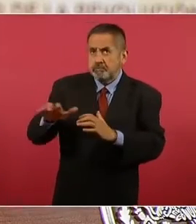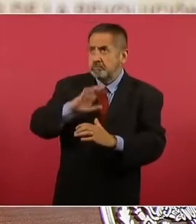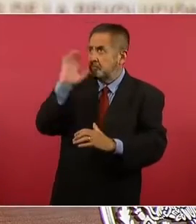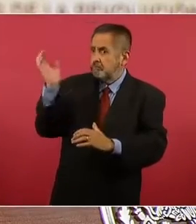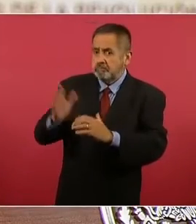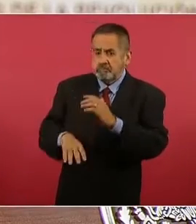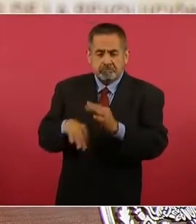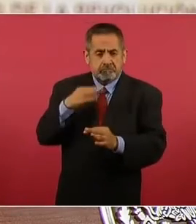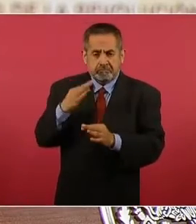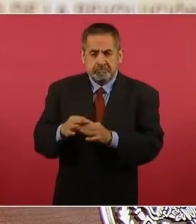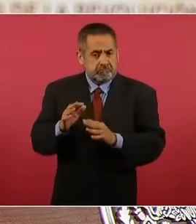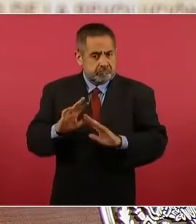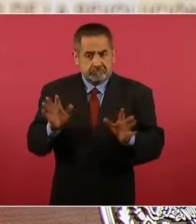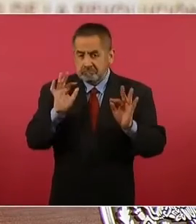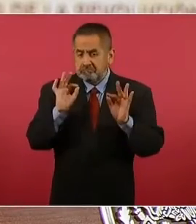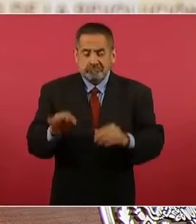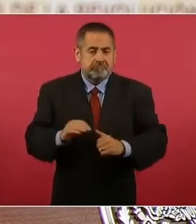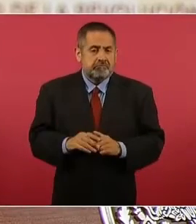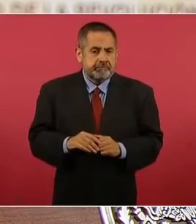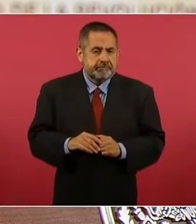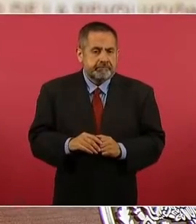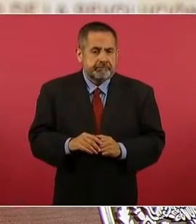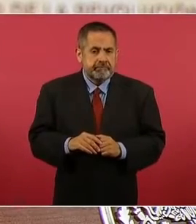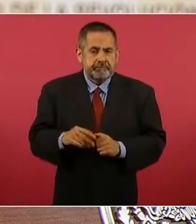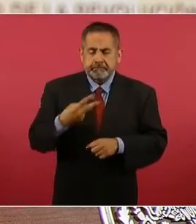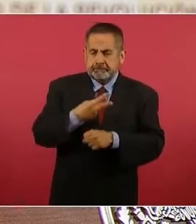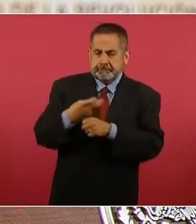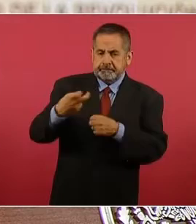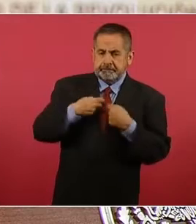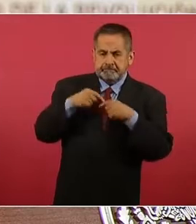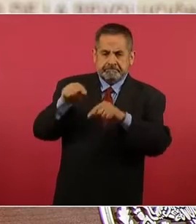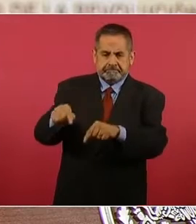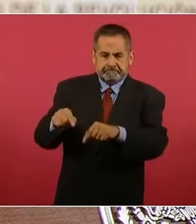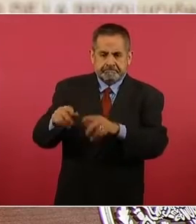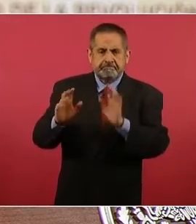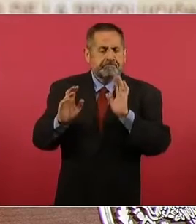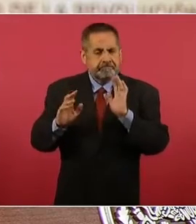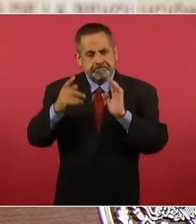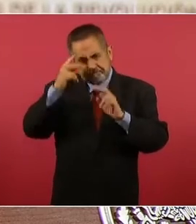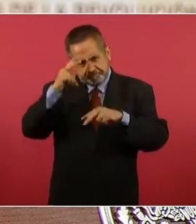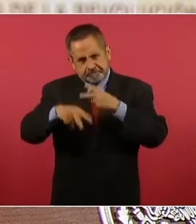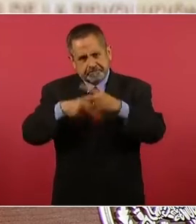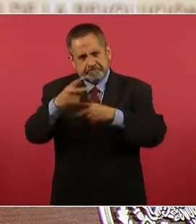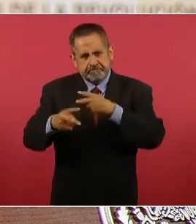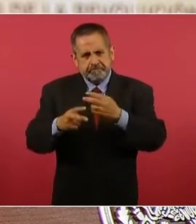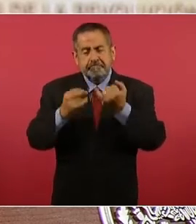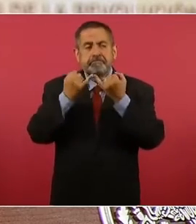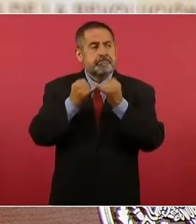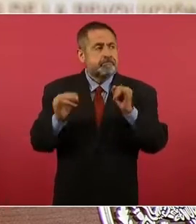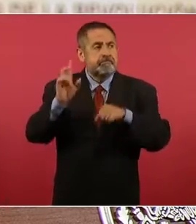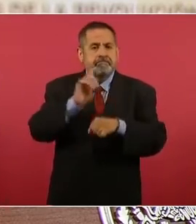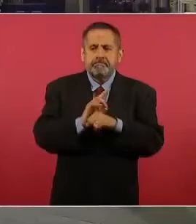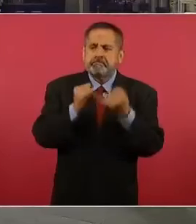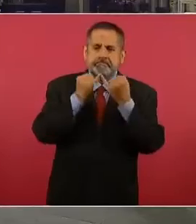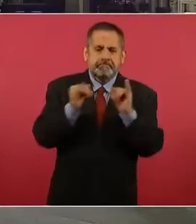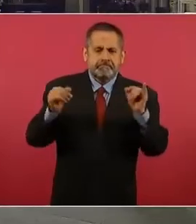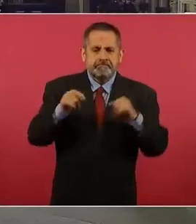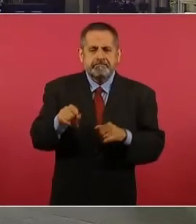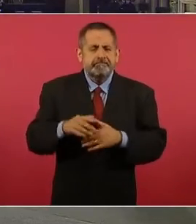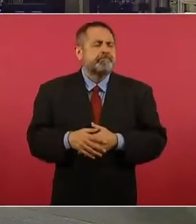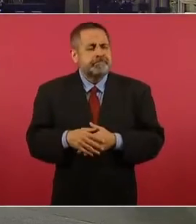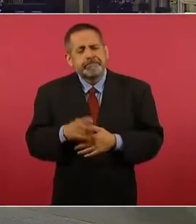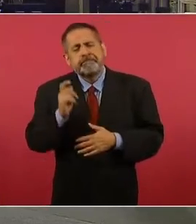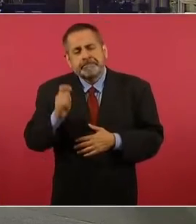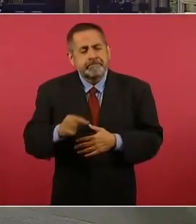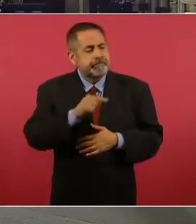y me invitaron para ir a la inauguración de la planta. O sea,